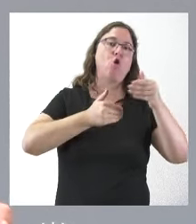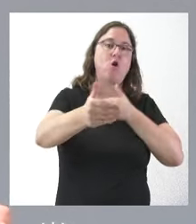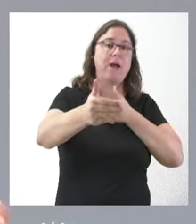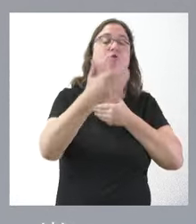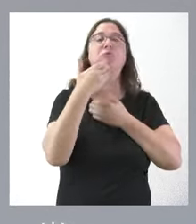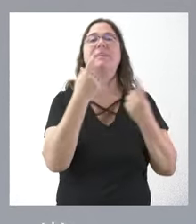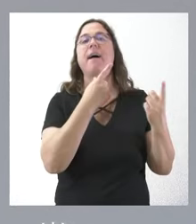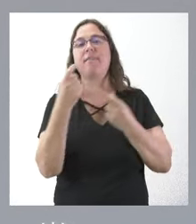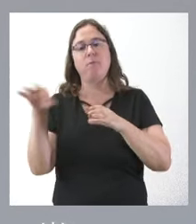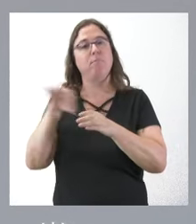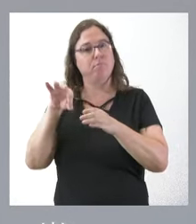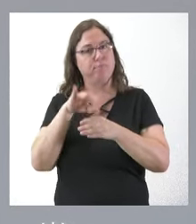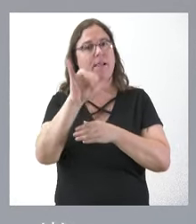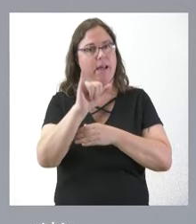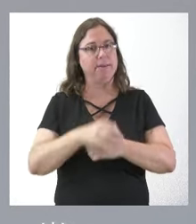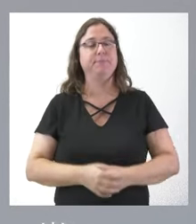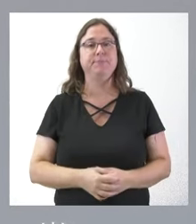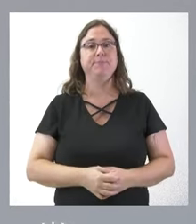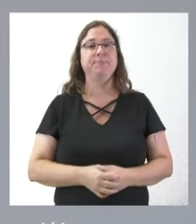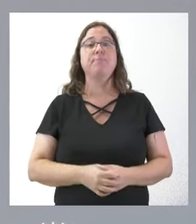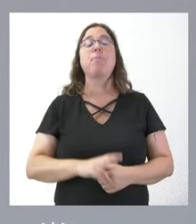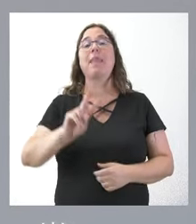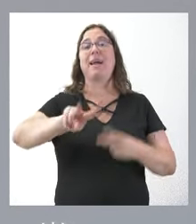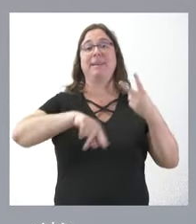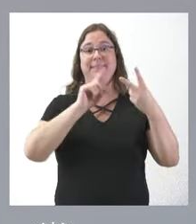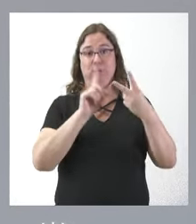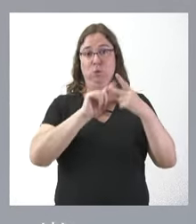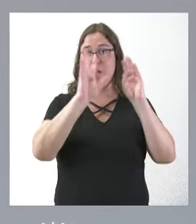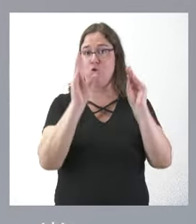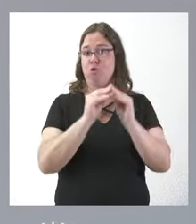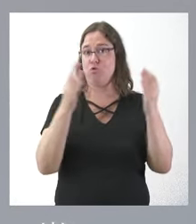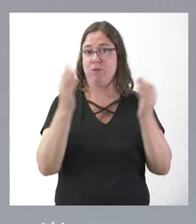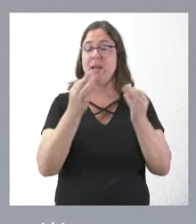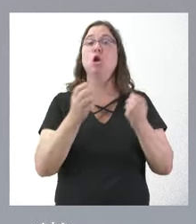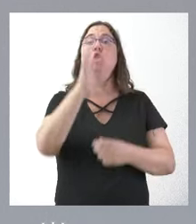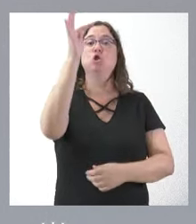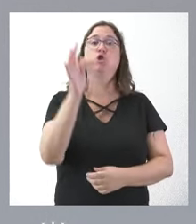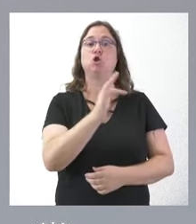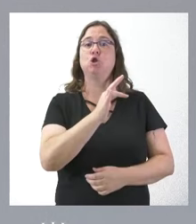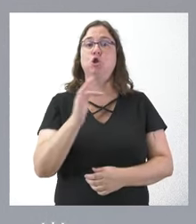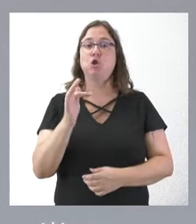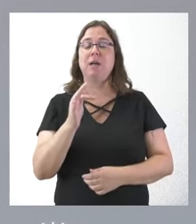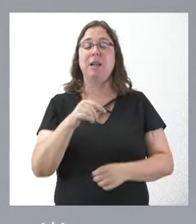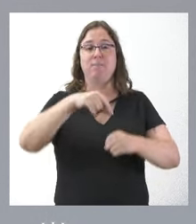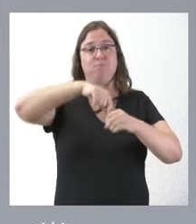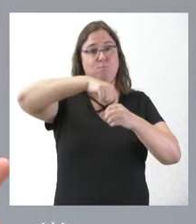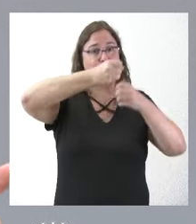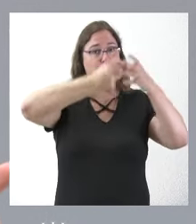precisan. Y la segunda conclusión es que el número total de relaciones de